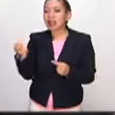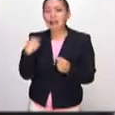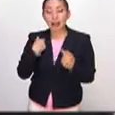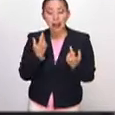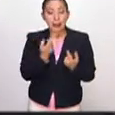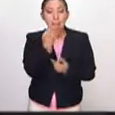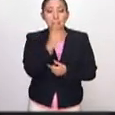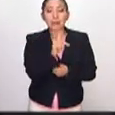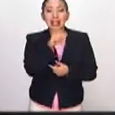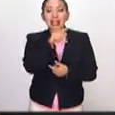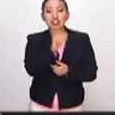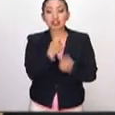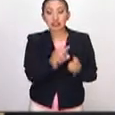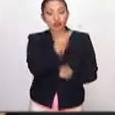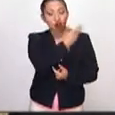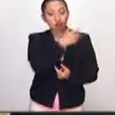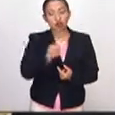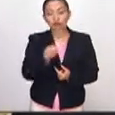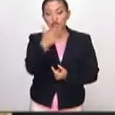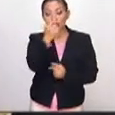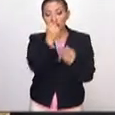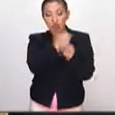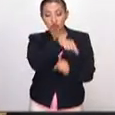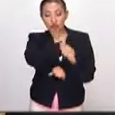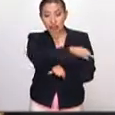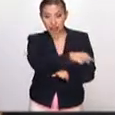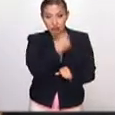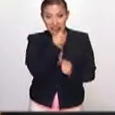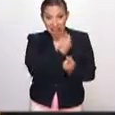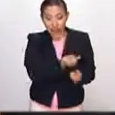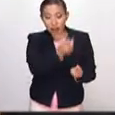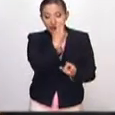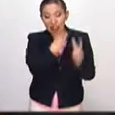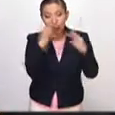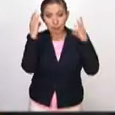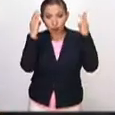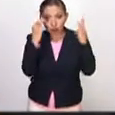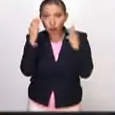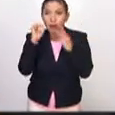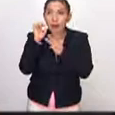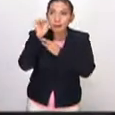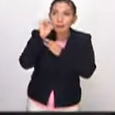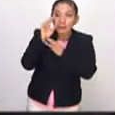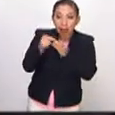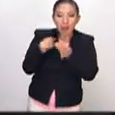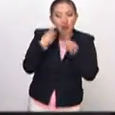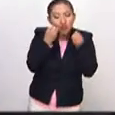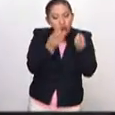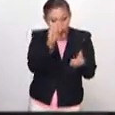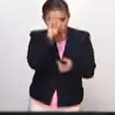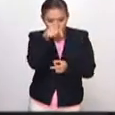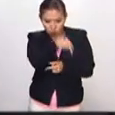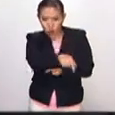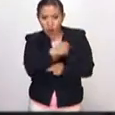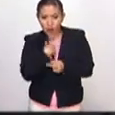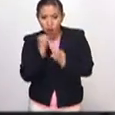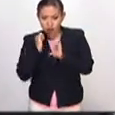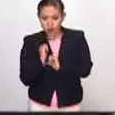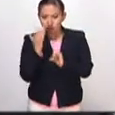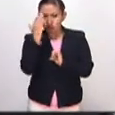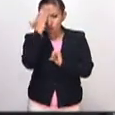Los pequeños embajadores son niños entre 8 y 12 que vienen al museo y que justo les proponemos que